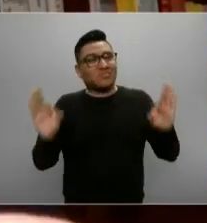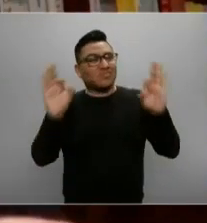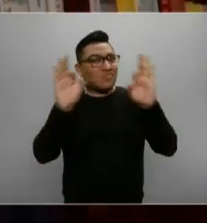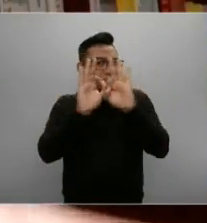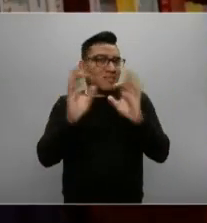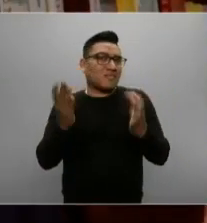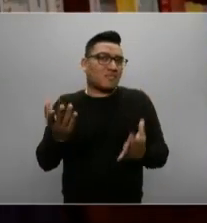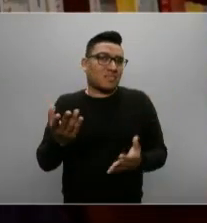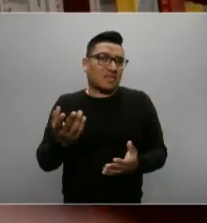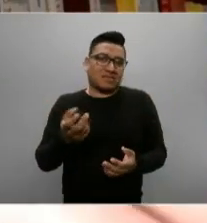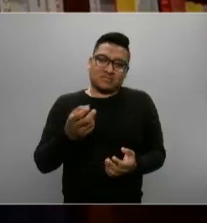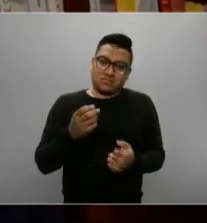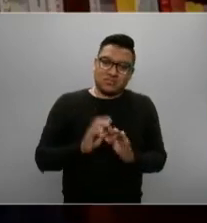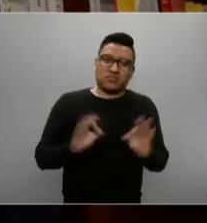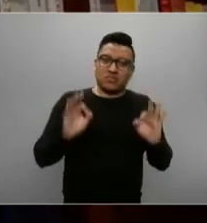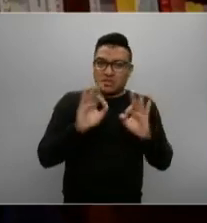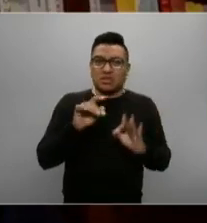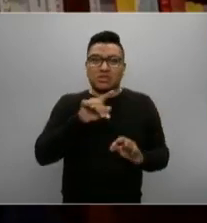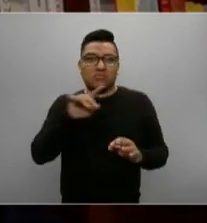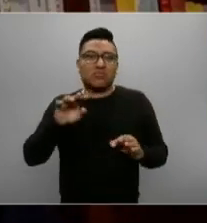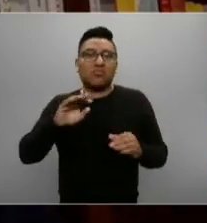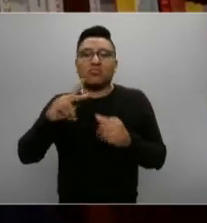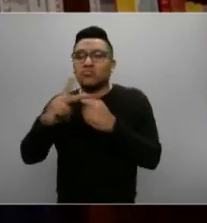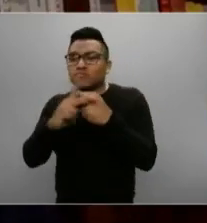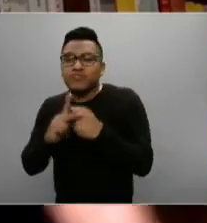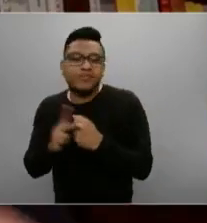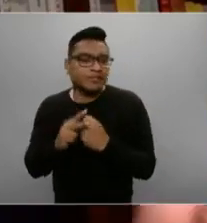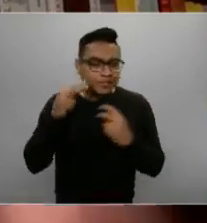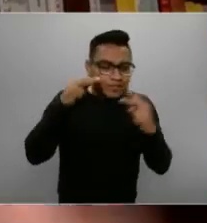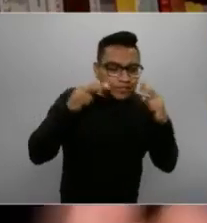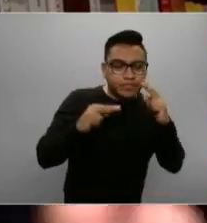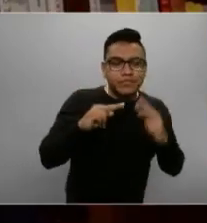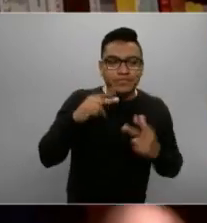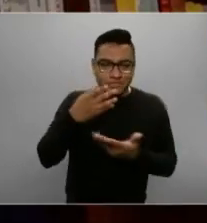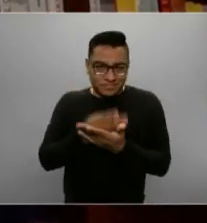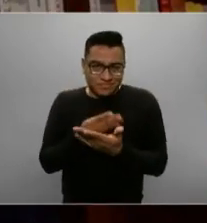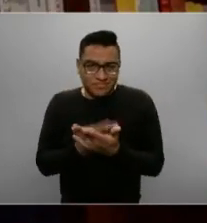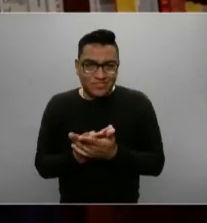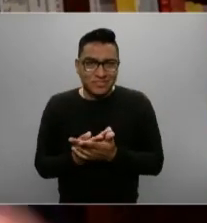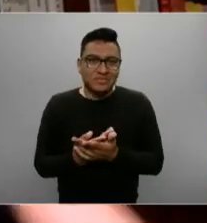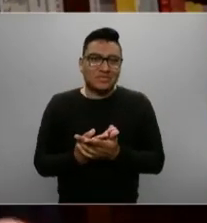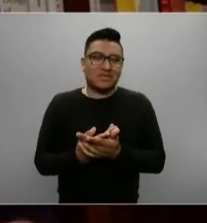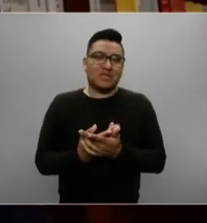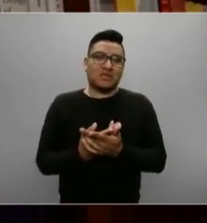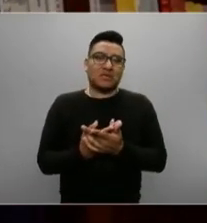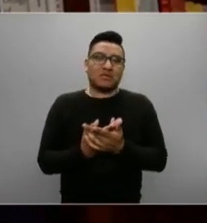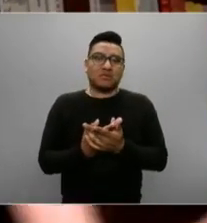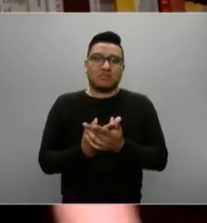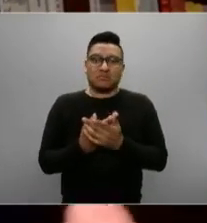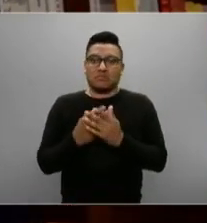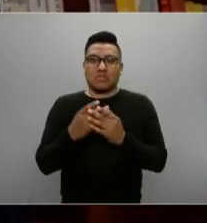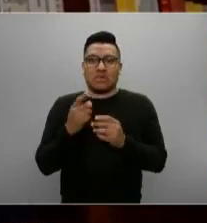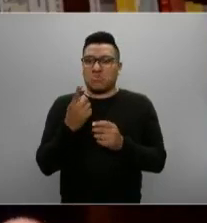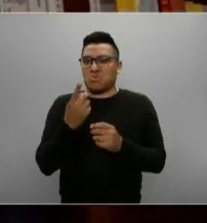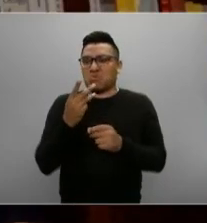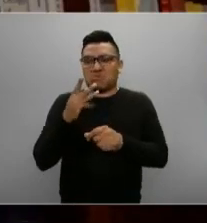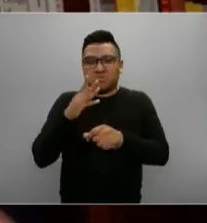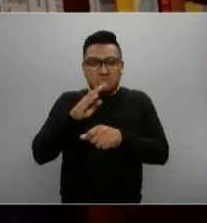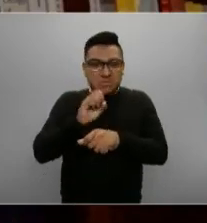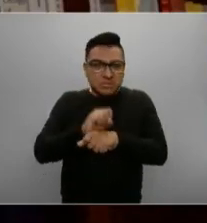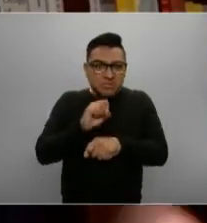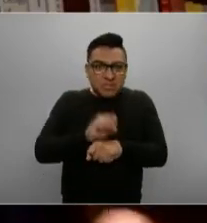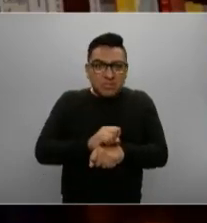posibles consecuencias benéficas, y bueno, en unas cuantas semanas se conjunta